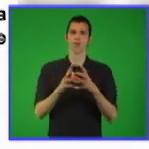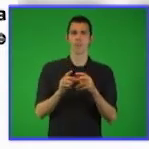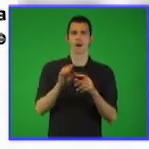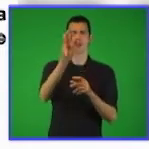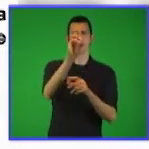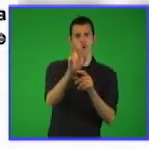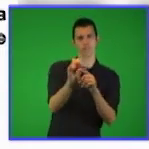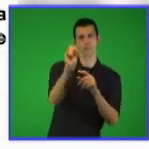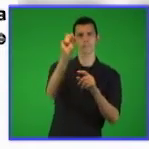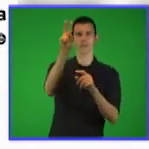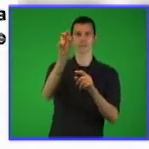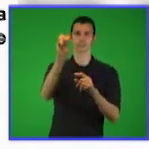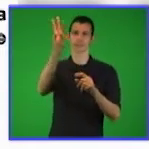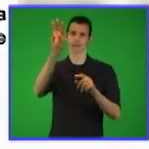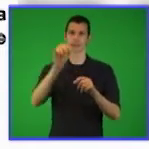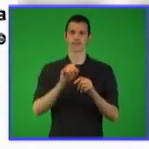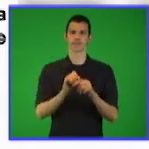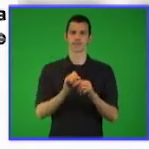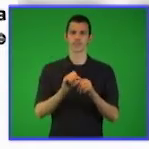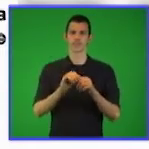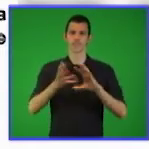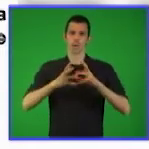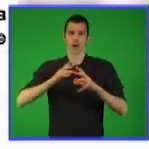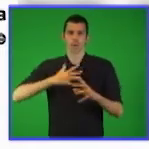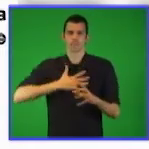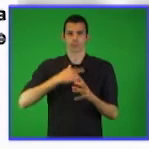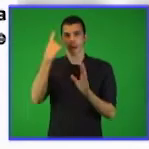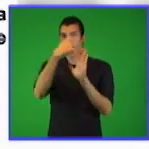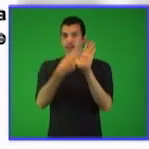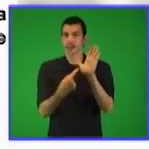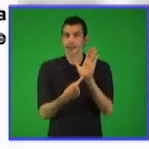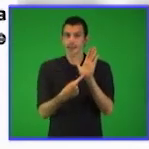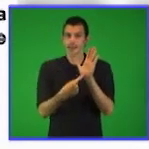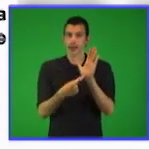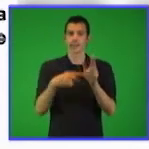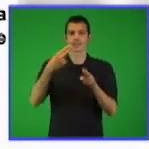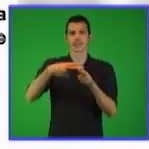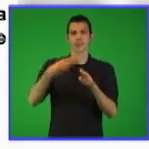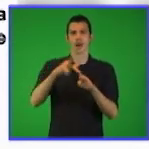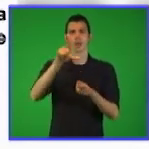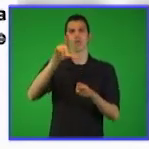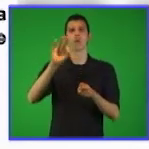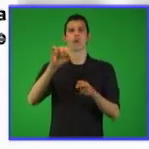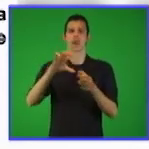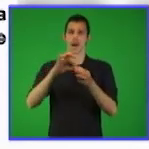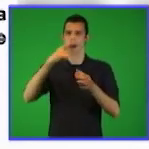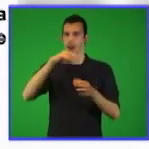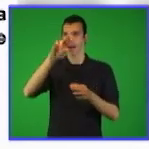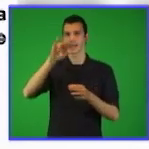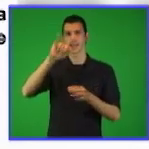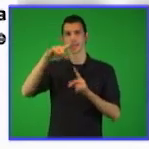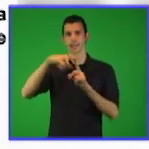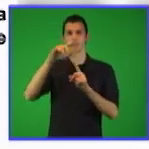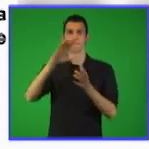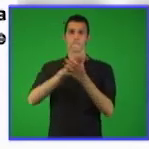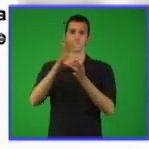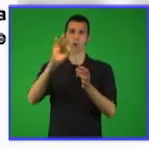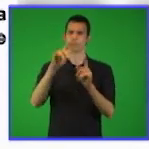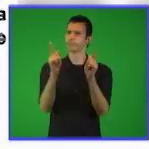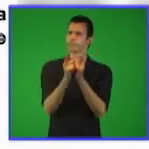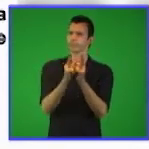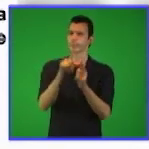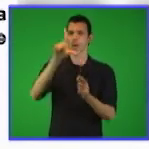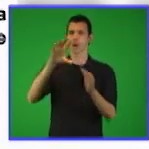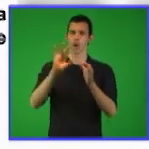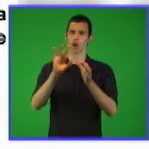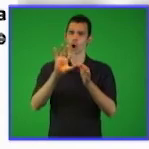y propiedades de los logaritmos. En ese tema, como ustedes pueden observar, nos